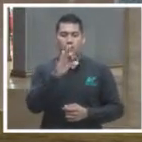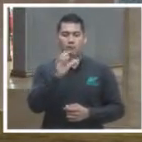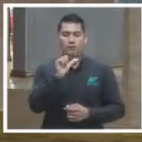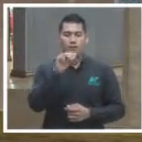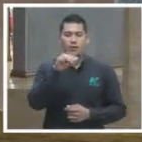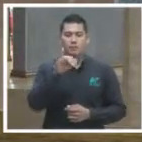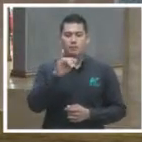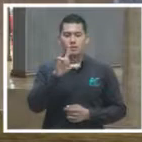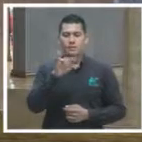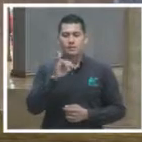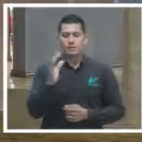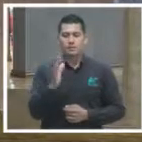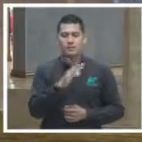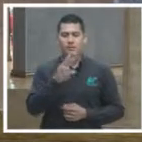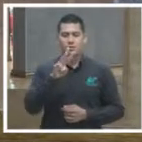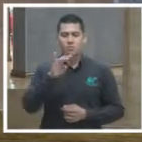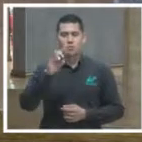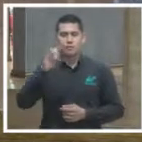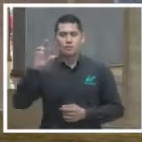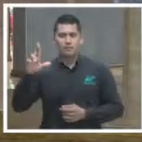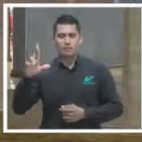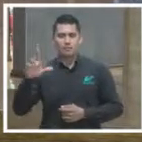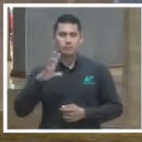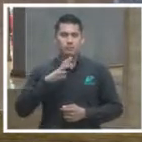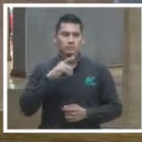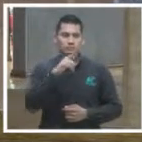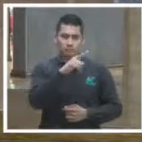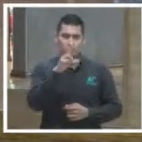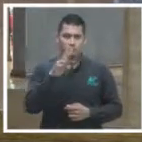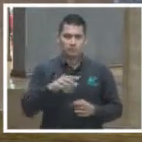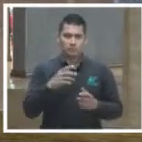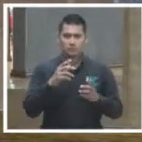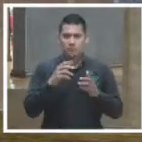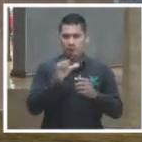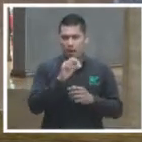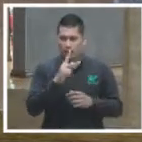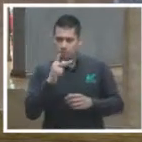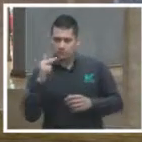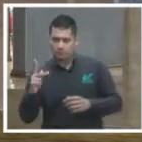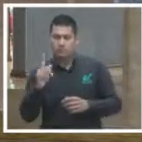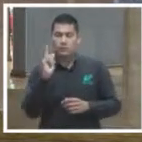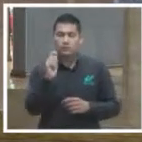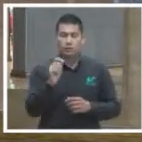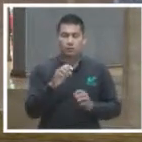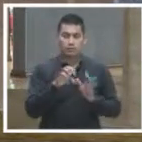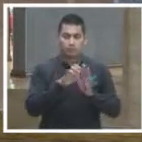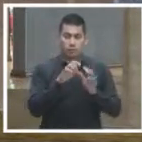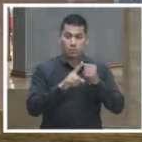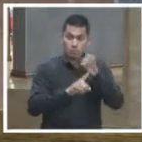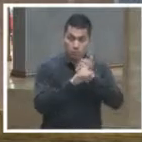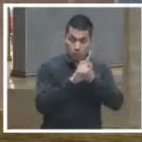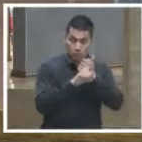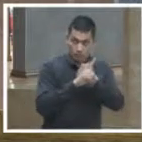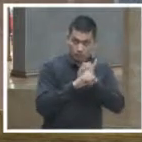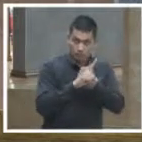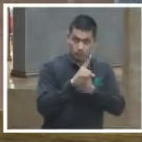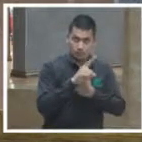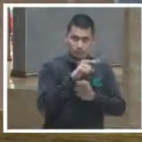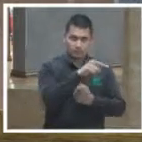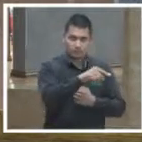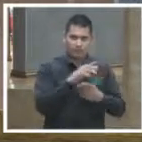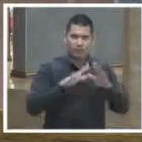y ahora verán por qué y lo paradójico es que se trata de resolver problemas de personas que se están